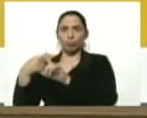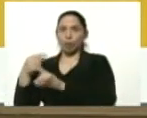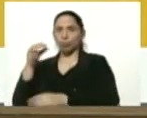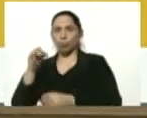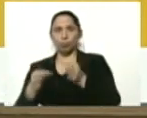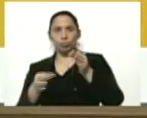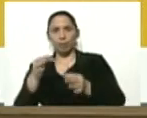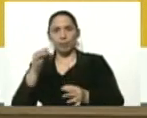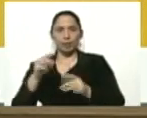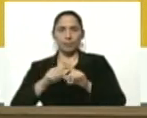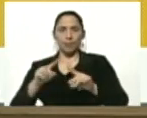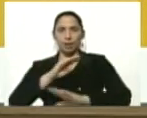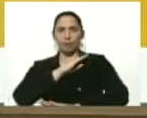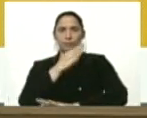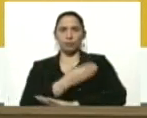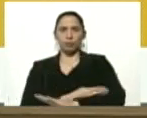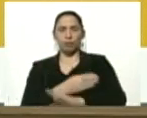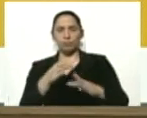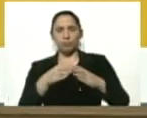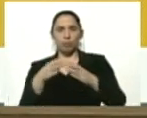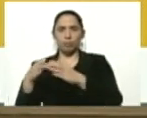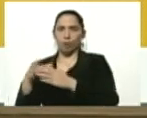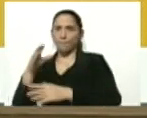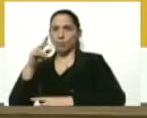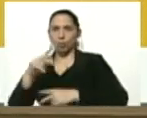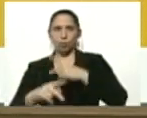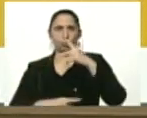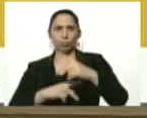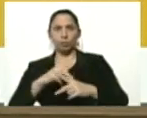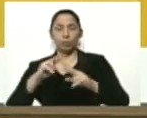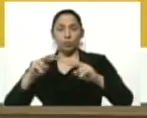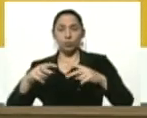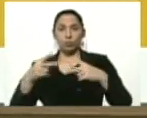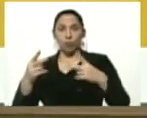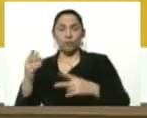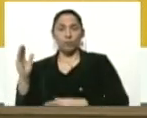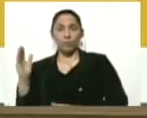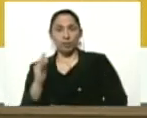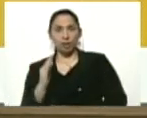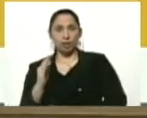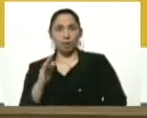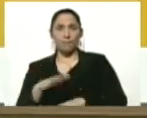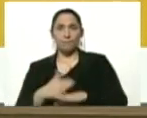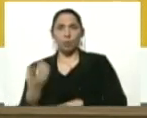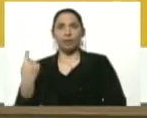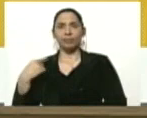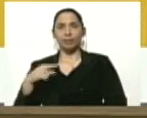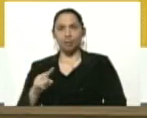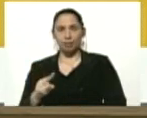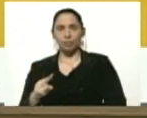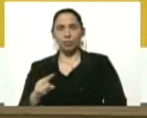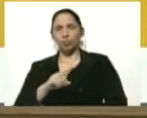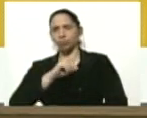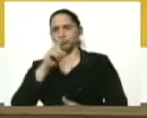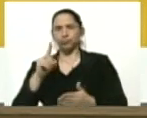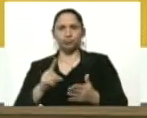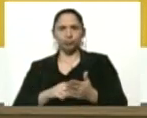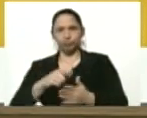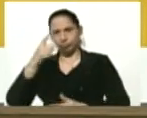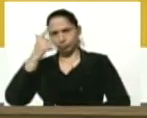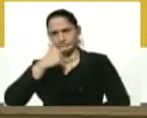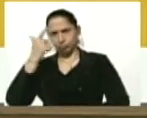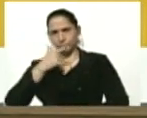reforzar estos sectores productivos y los nuevos que vendrán. Porque tenemos absoluta certeza